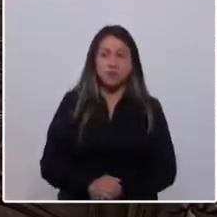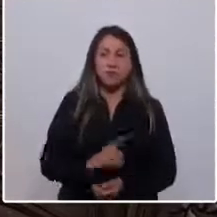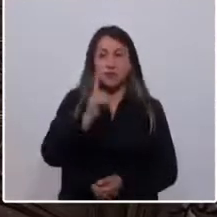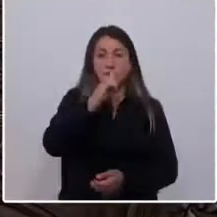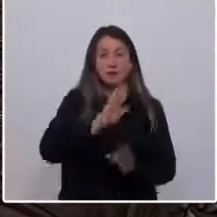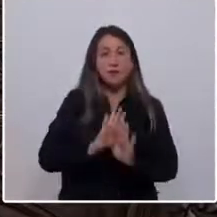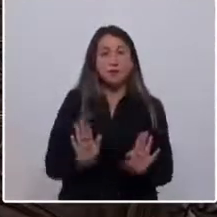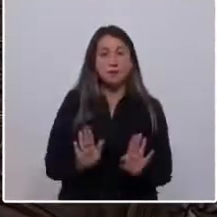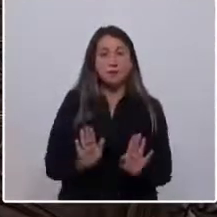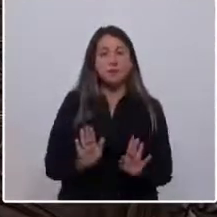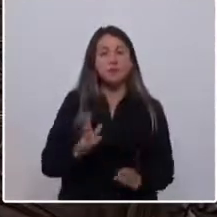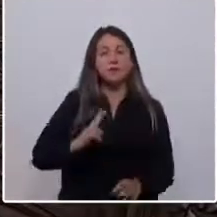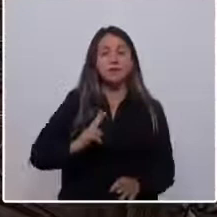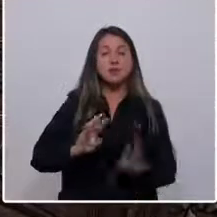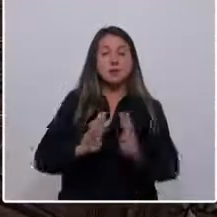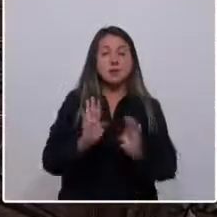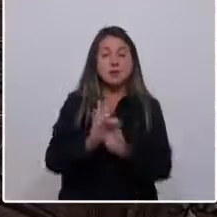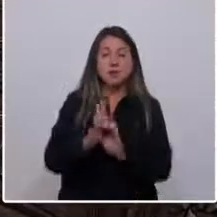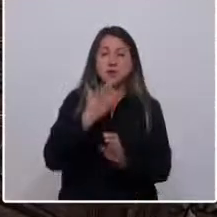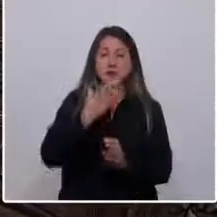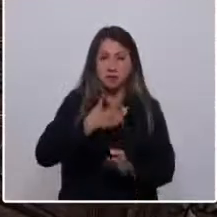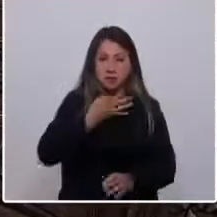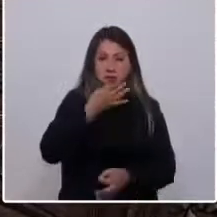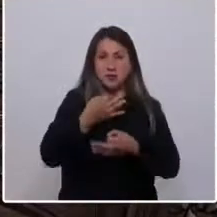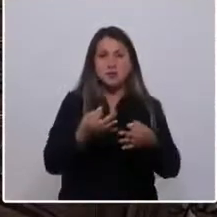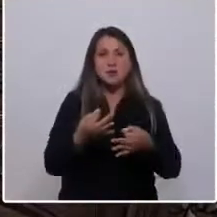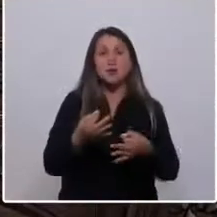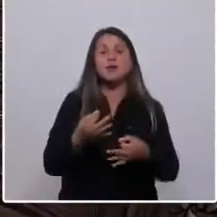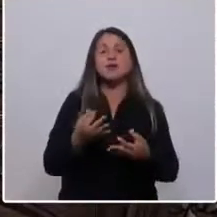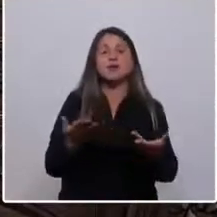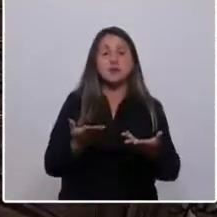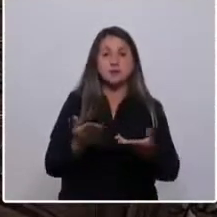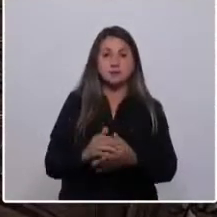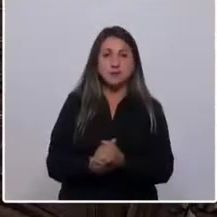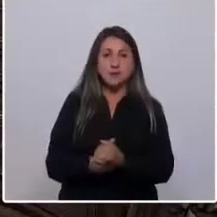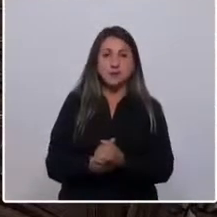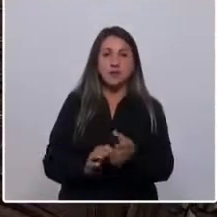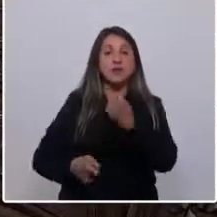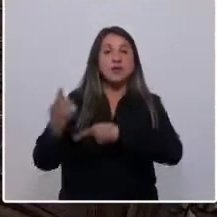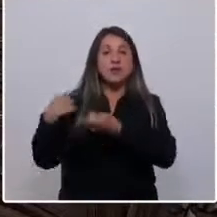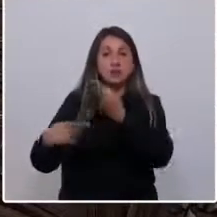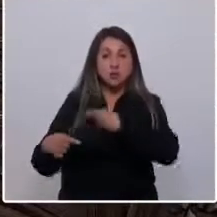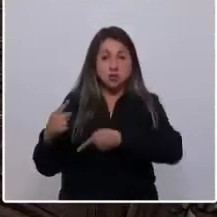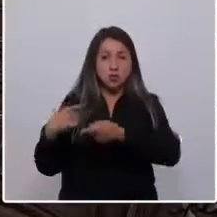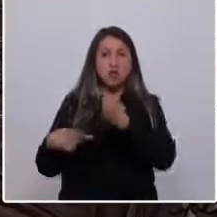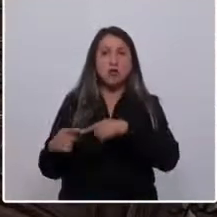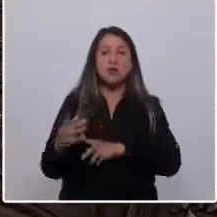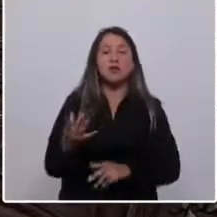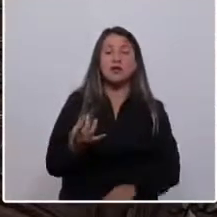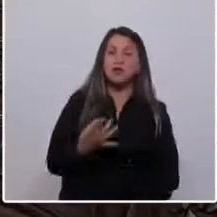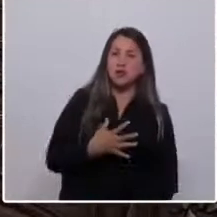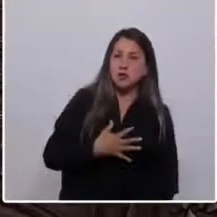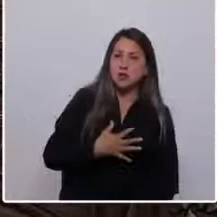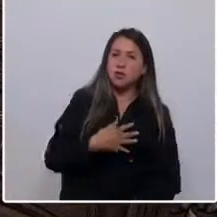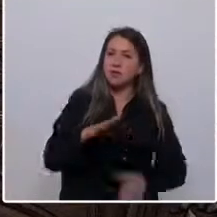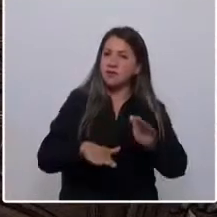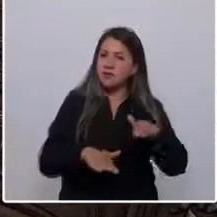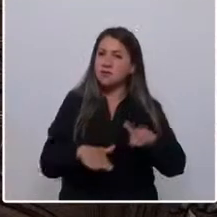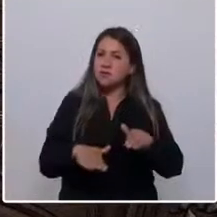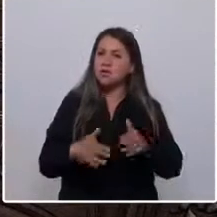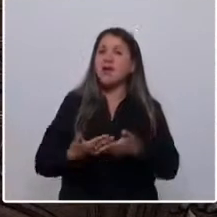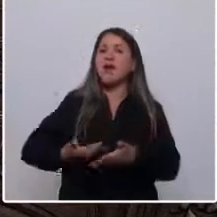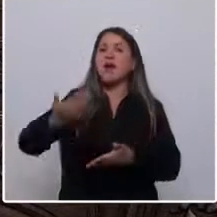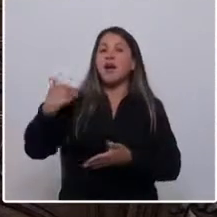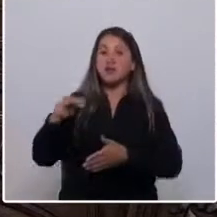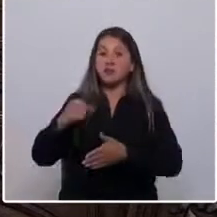Finalmente, señores convencionales, también creo necesario que cerremos pasajes de la historia que nos dividen con el dolor. Muchos de ellos ocurrieron antes